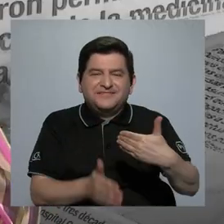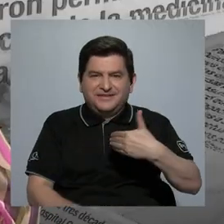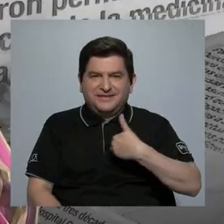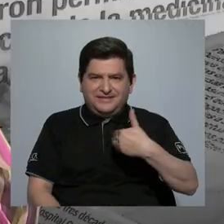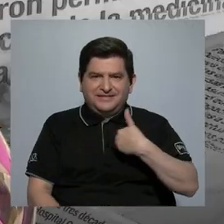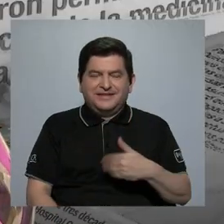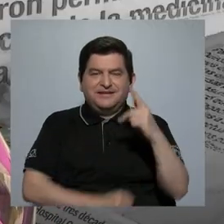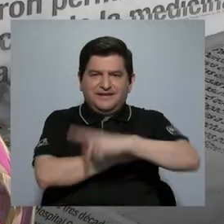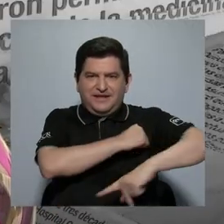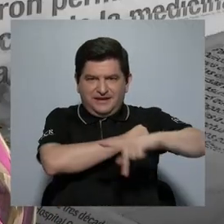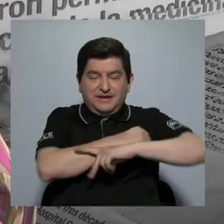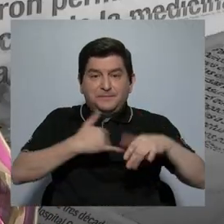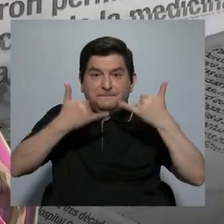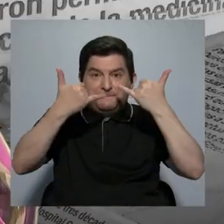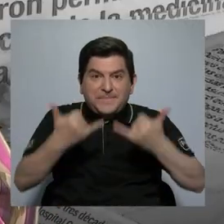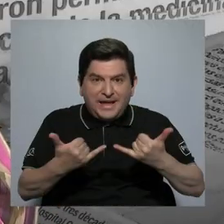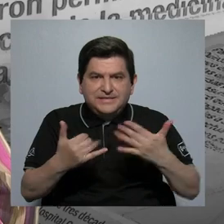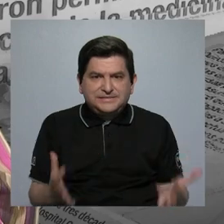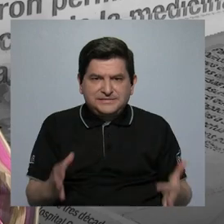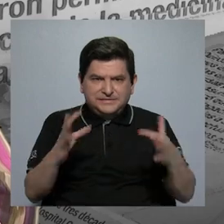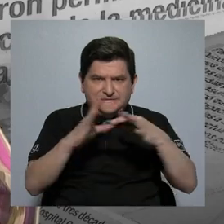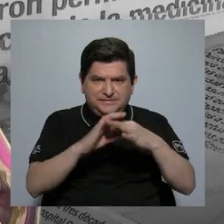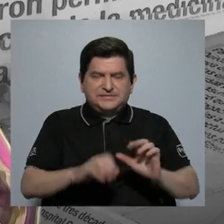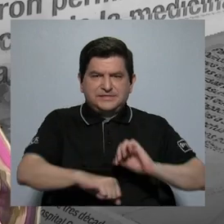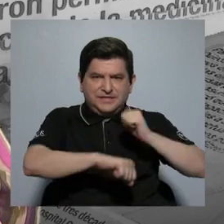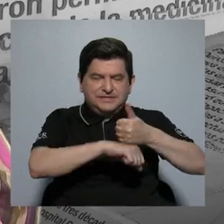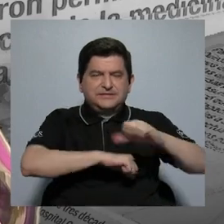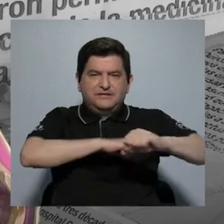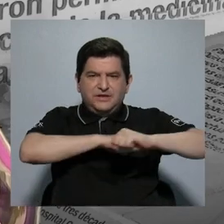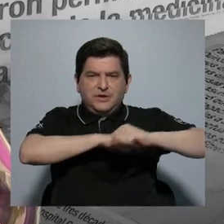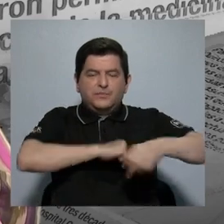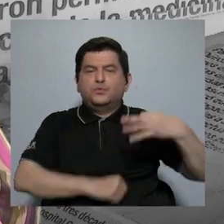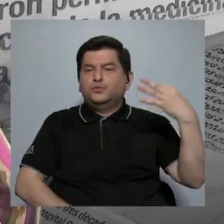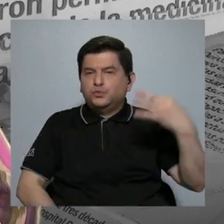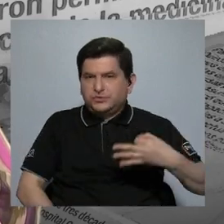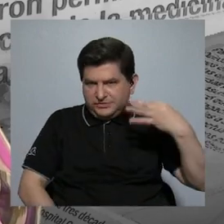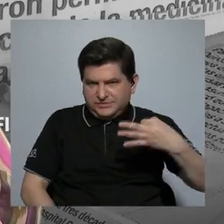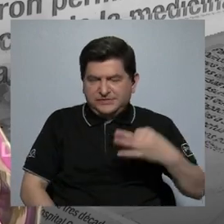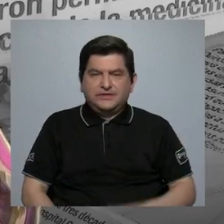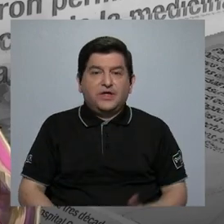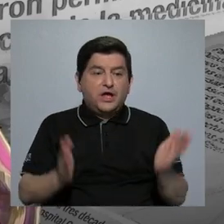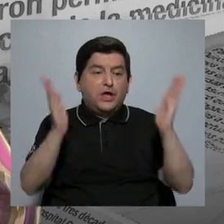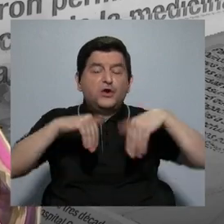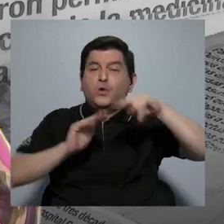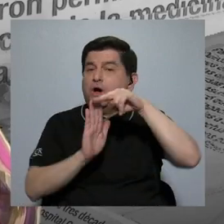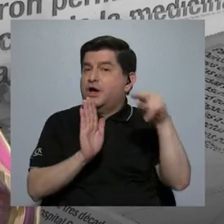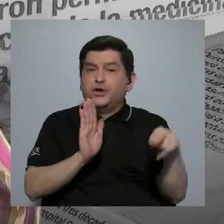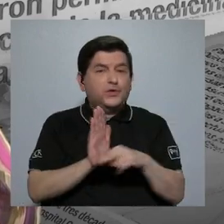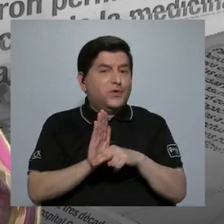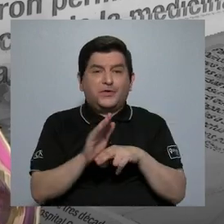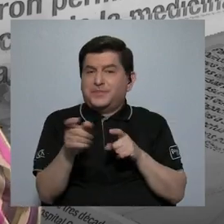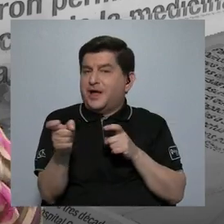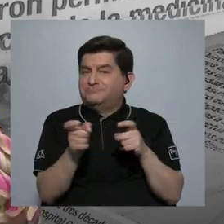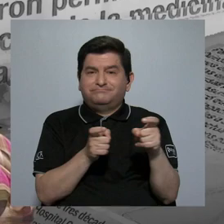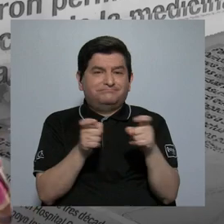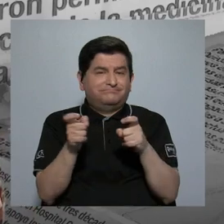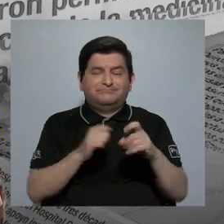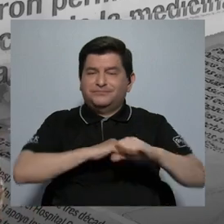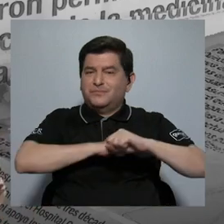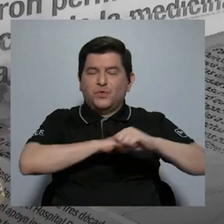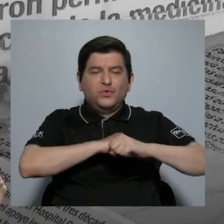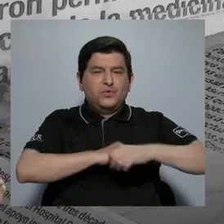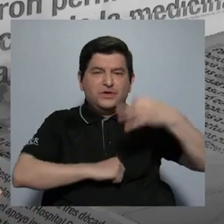que tiene el país en este momento con respecto a la asignación de publicidad oficial, es que no hay normativa que rija la